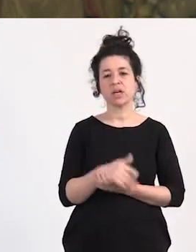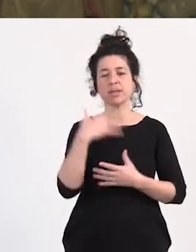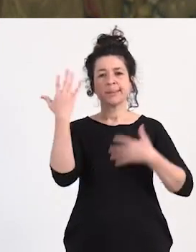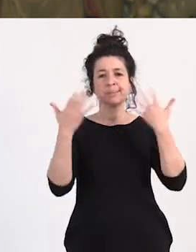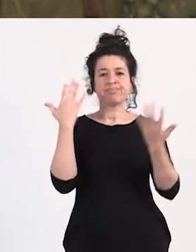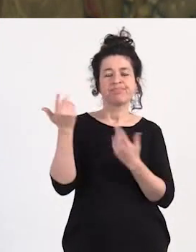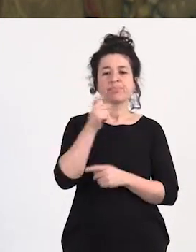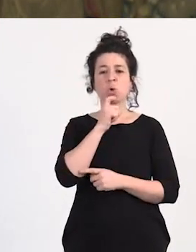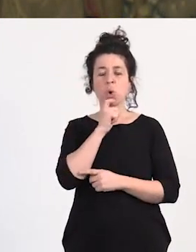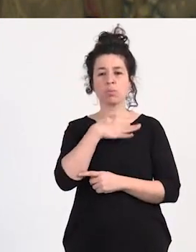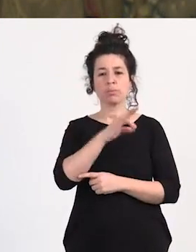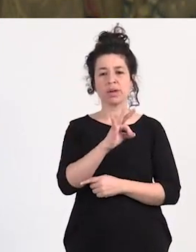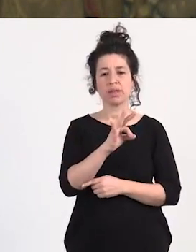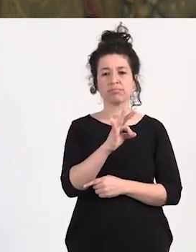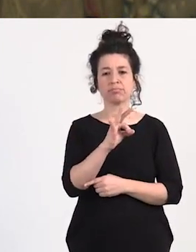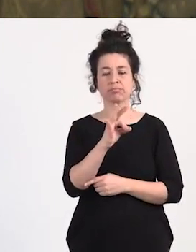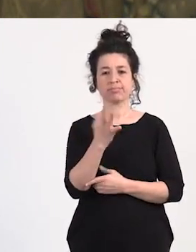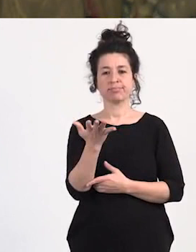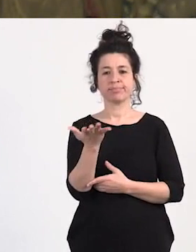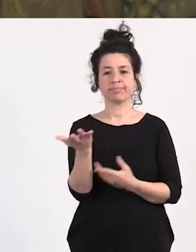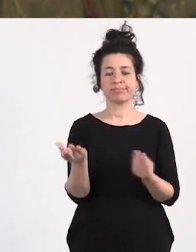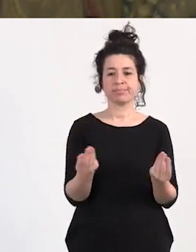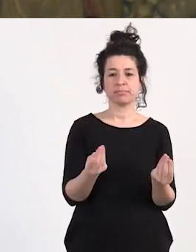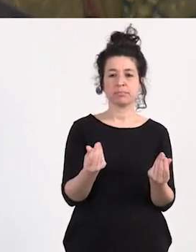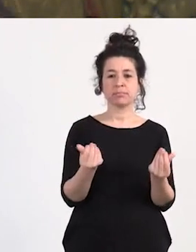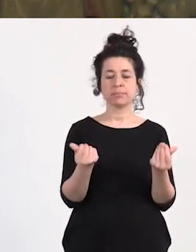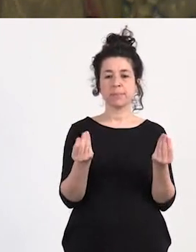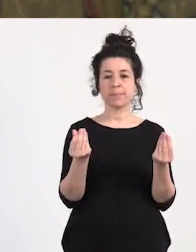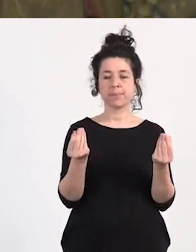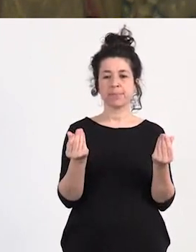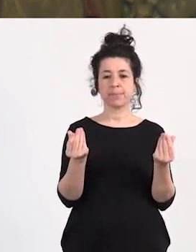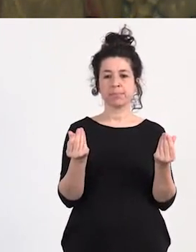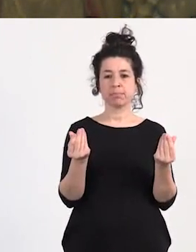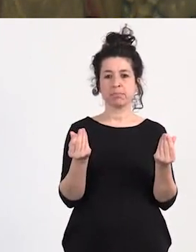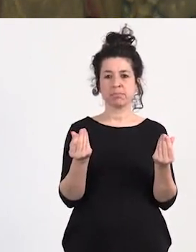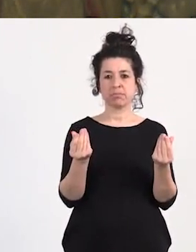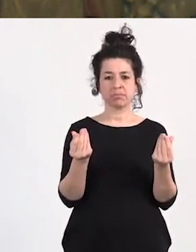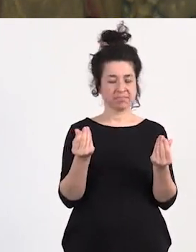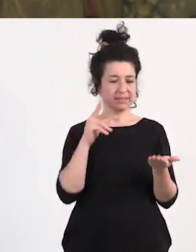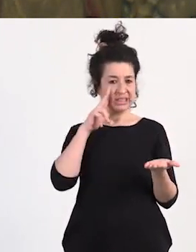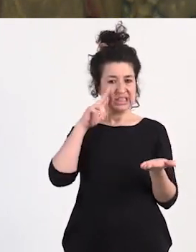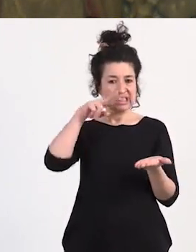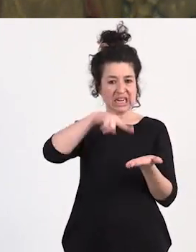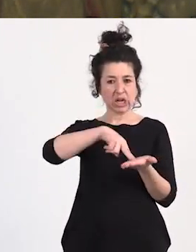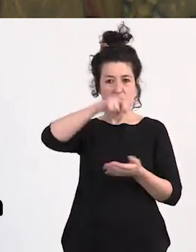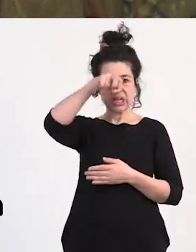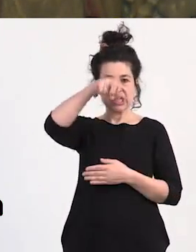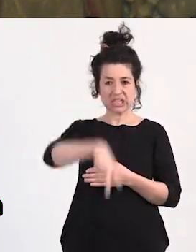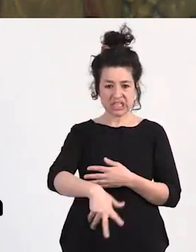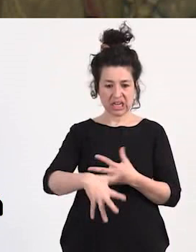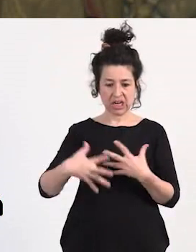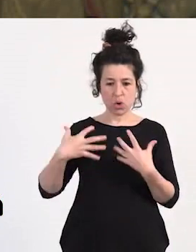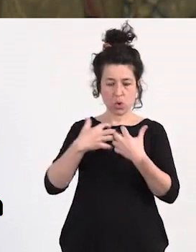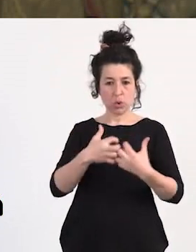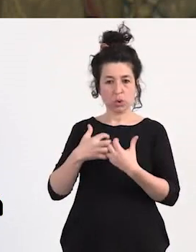como puede ser que esté sin reconocimiento sin acompañamiento de la lucha como